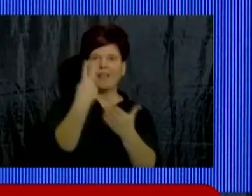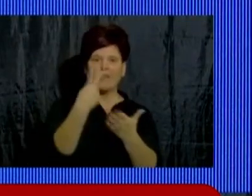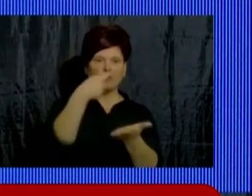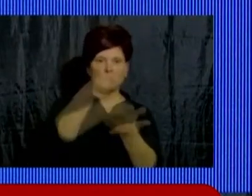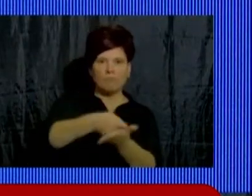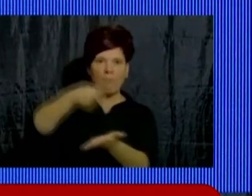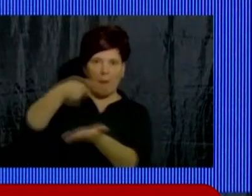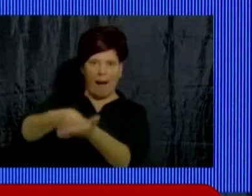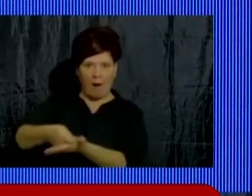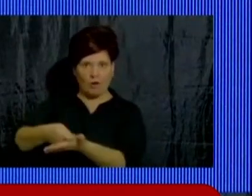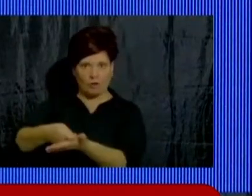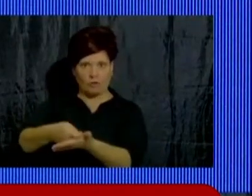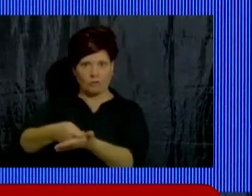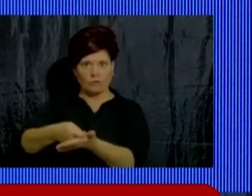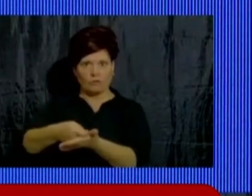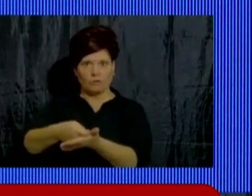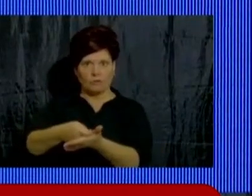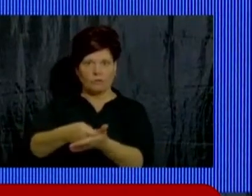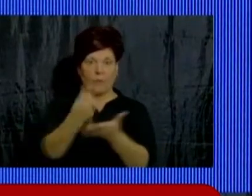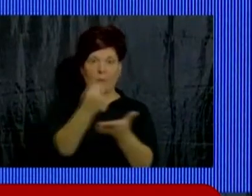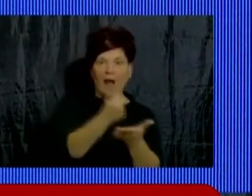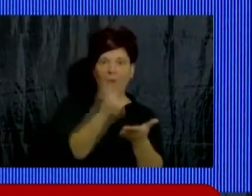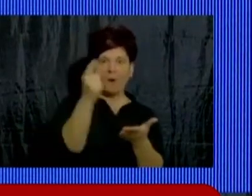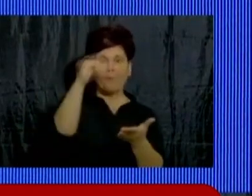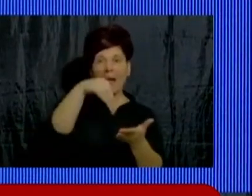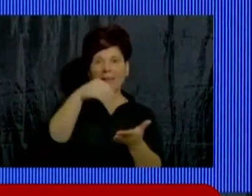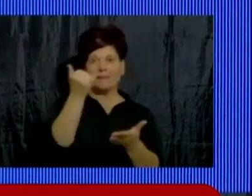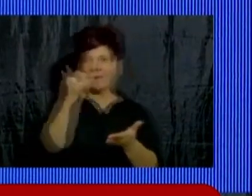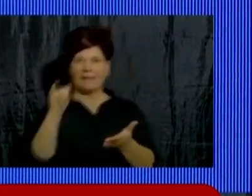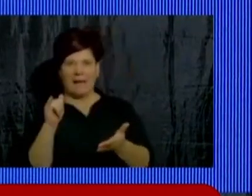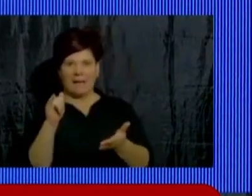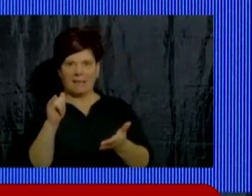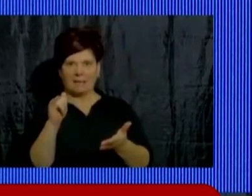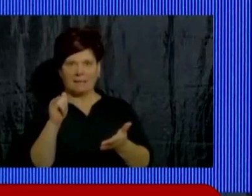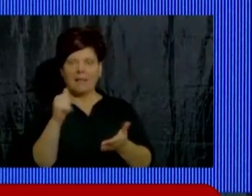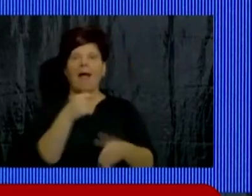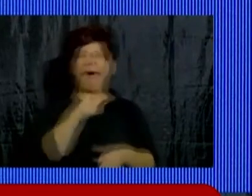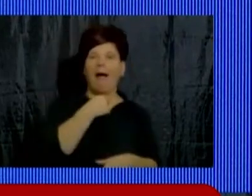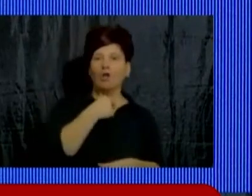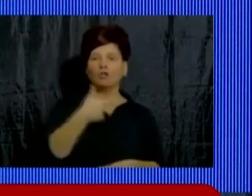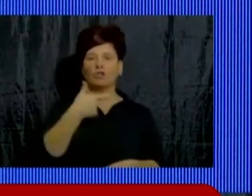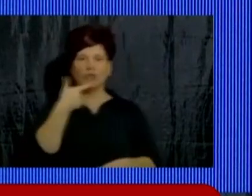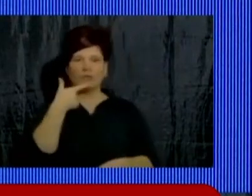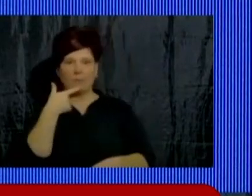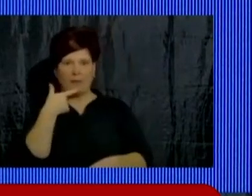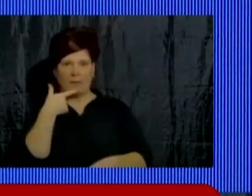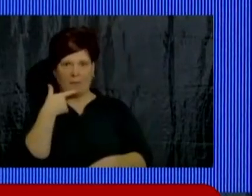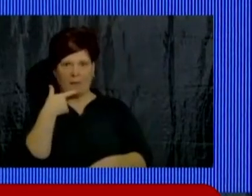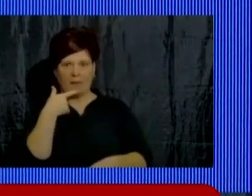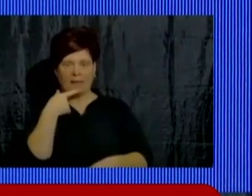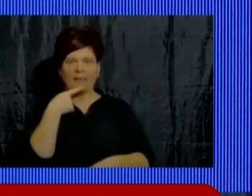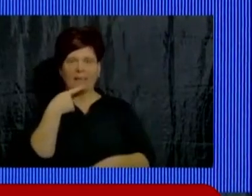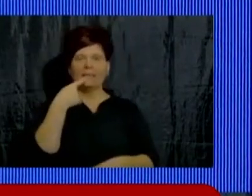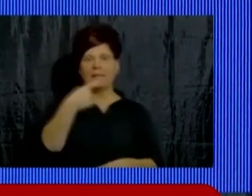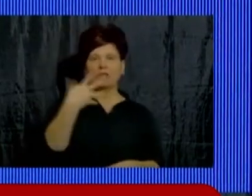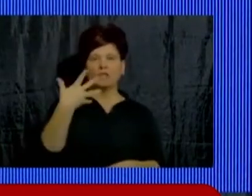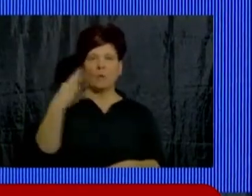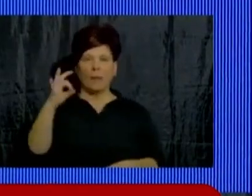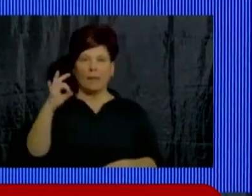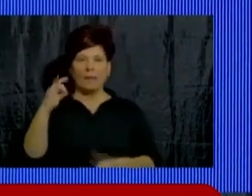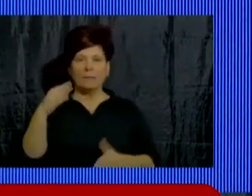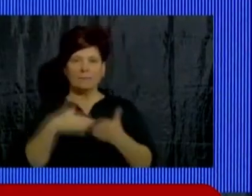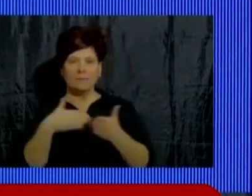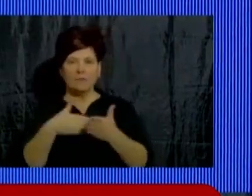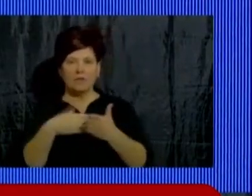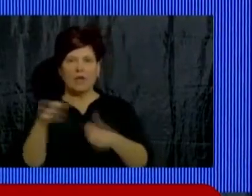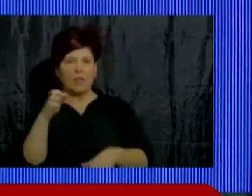capital e intereses en el mes de marzo y en el mes de septiembre por un total de 50 millones de dólares. En el